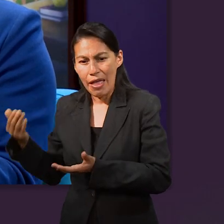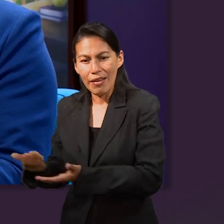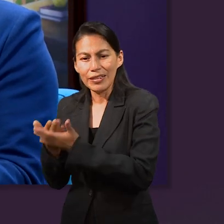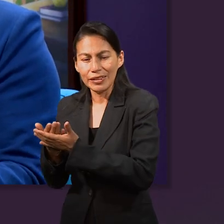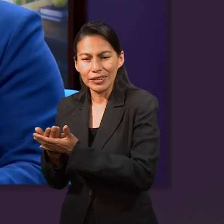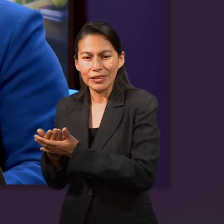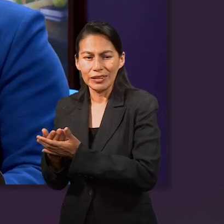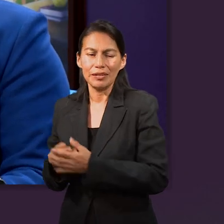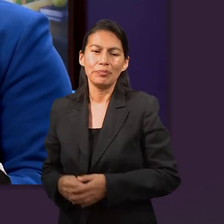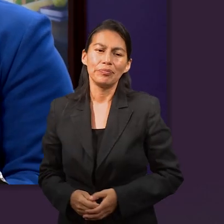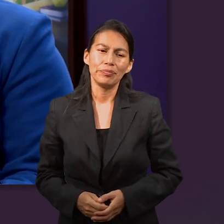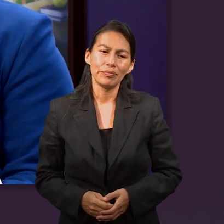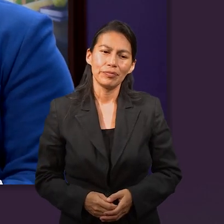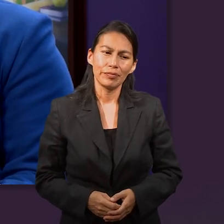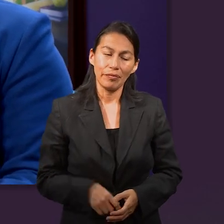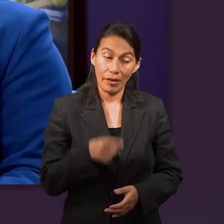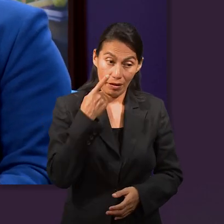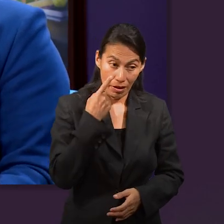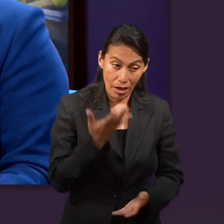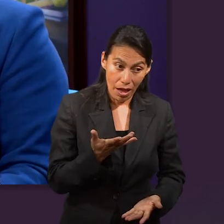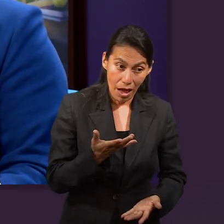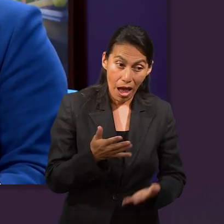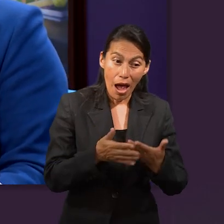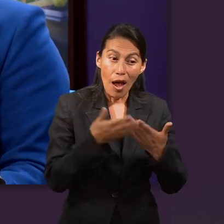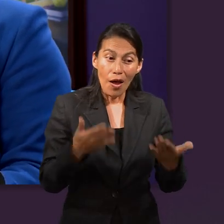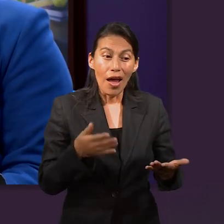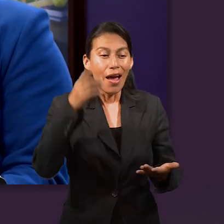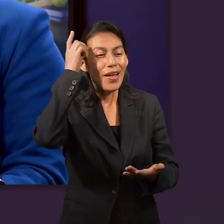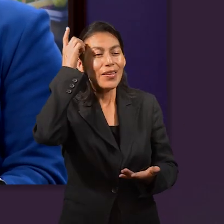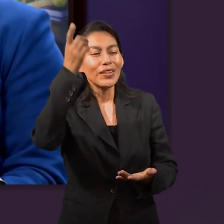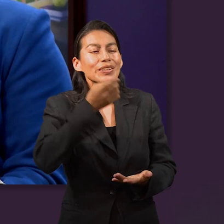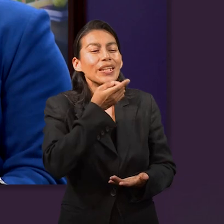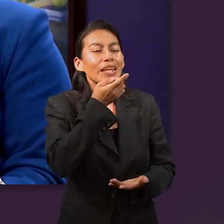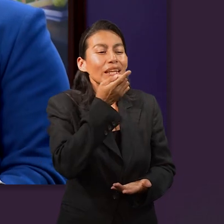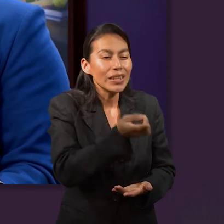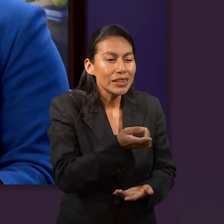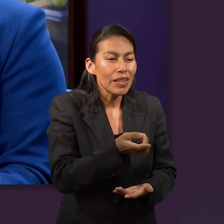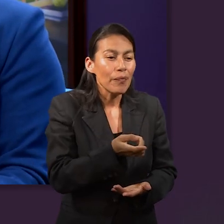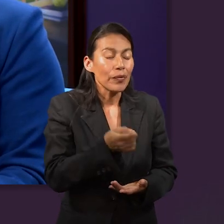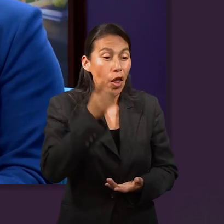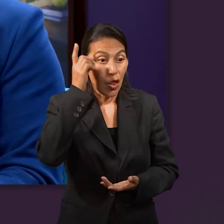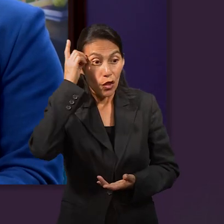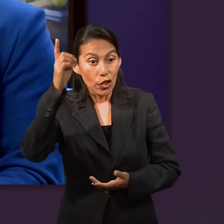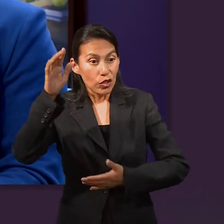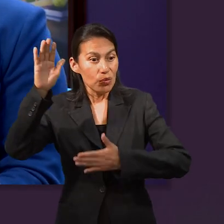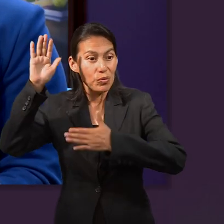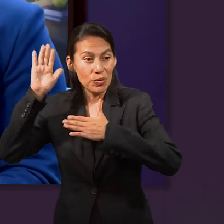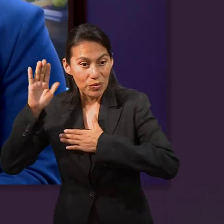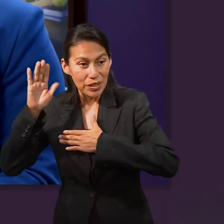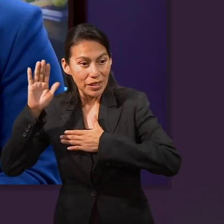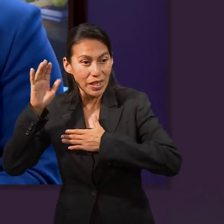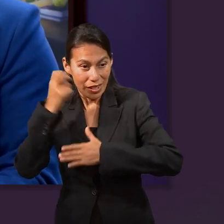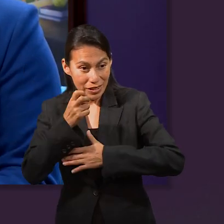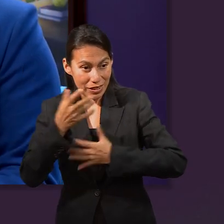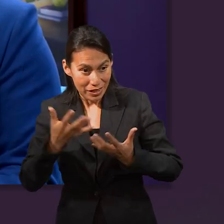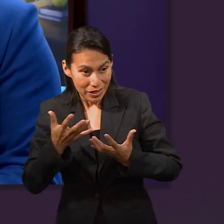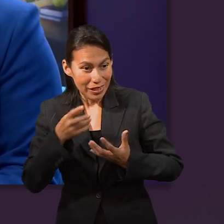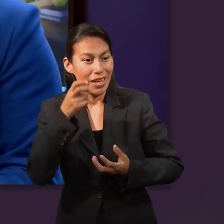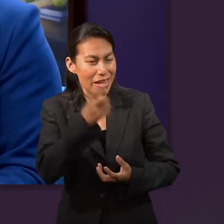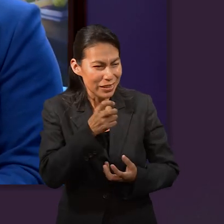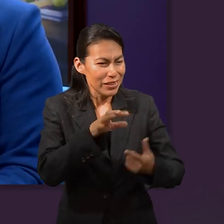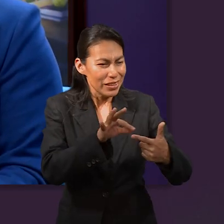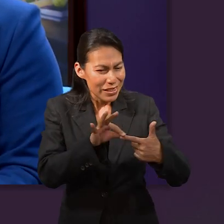a la tierra donde naciste. Ahora viene la palabra de Dios y le dice, El Dios con el cual tú hiciste el voto